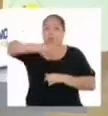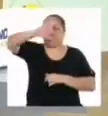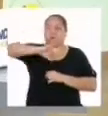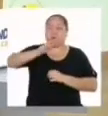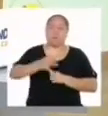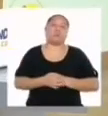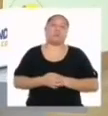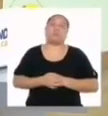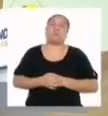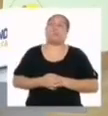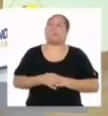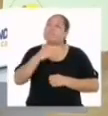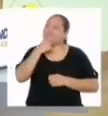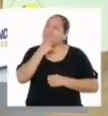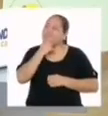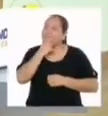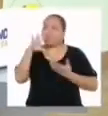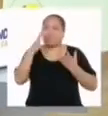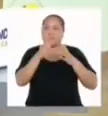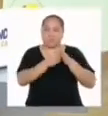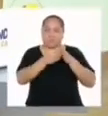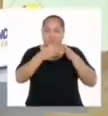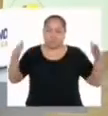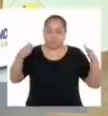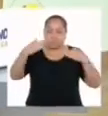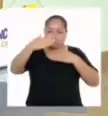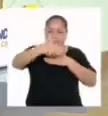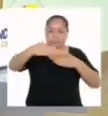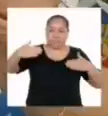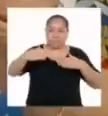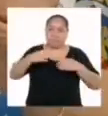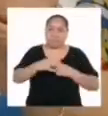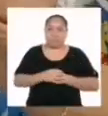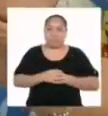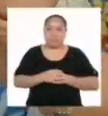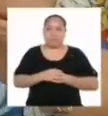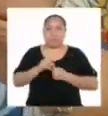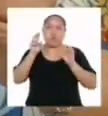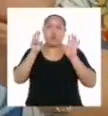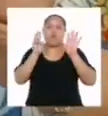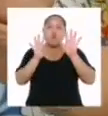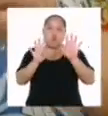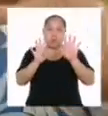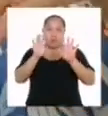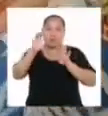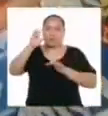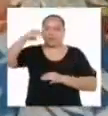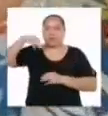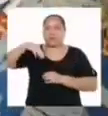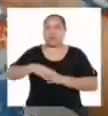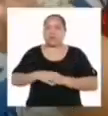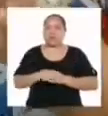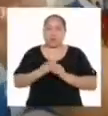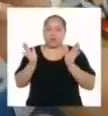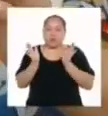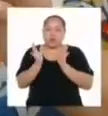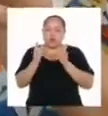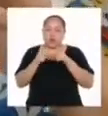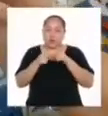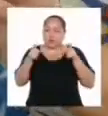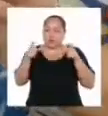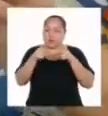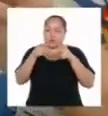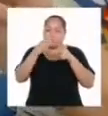Veamos. Parece que el lado mayor de esta base mide 9 centímetros y la menor